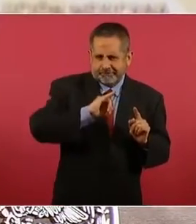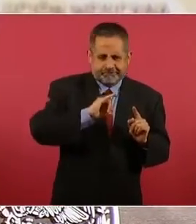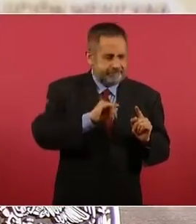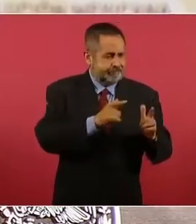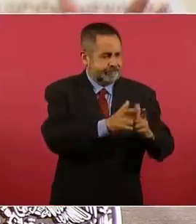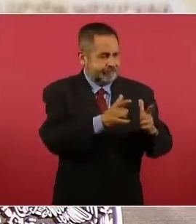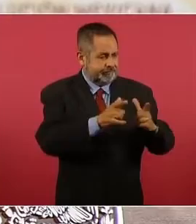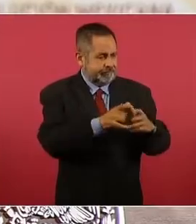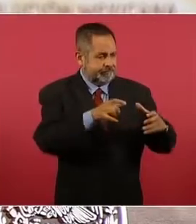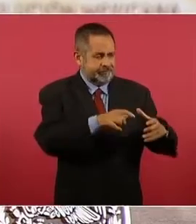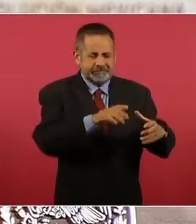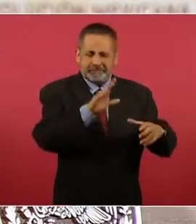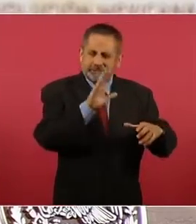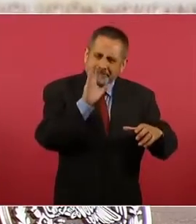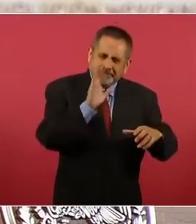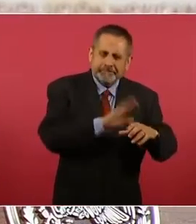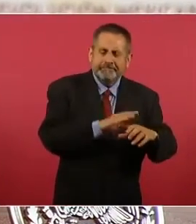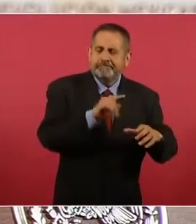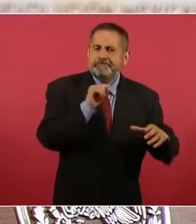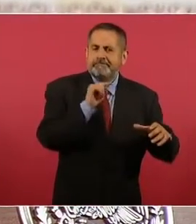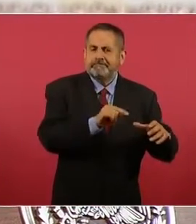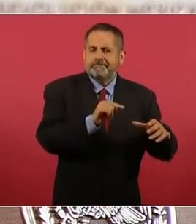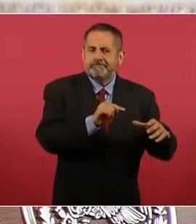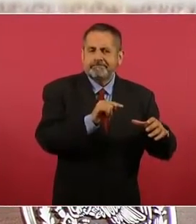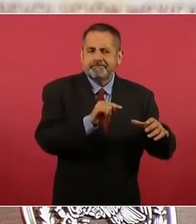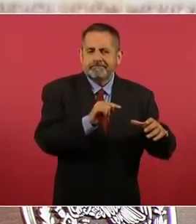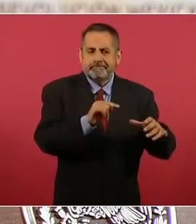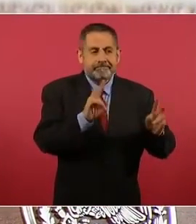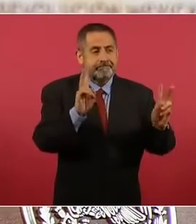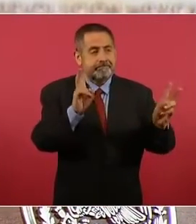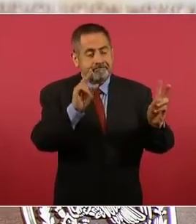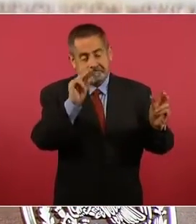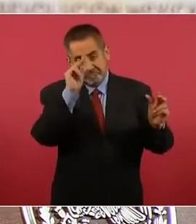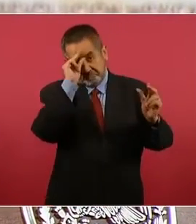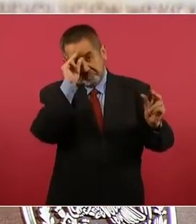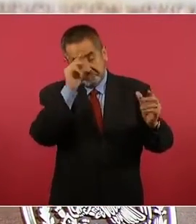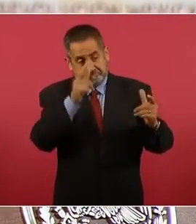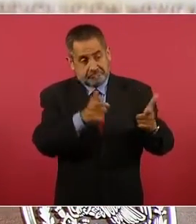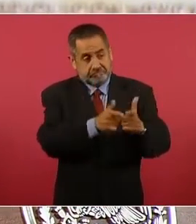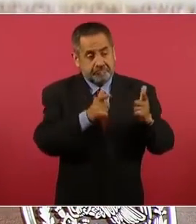de la intelectualidad mexicana.